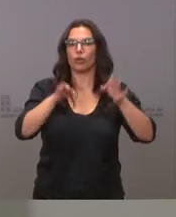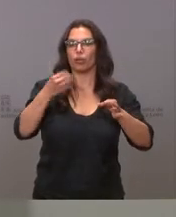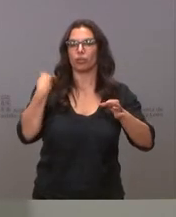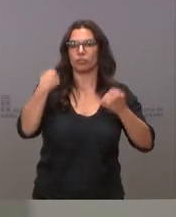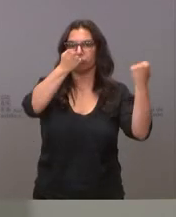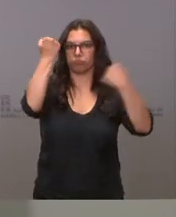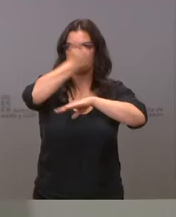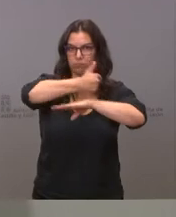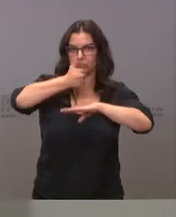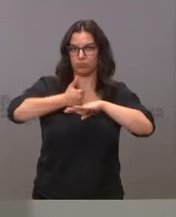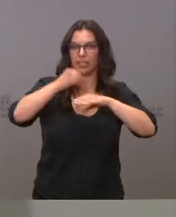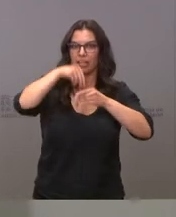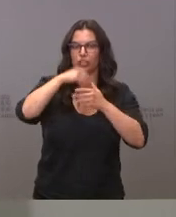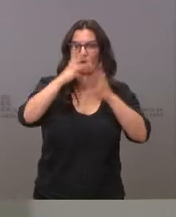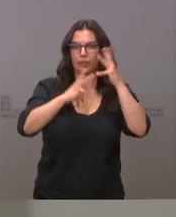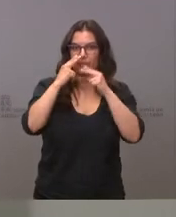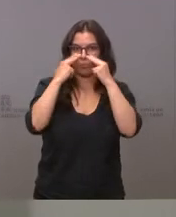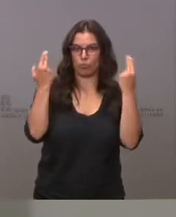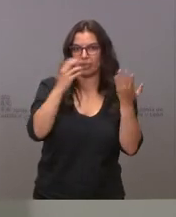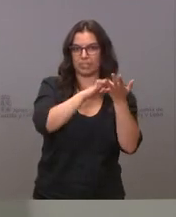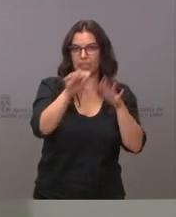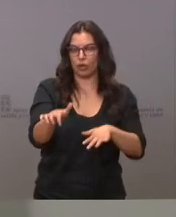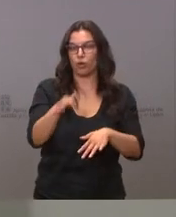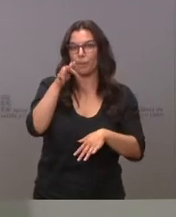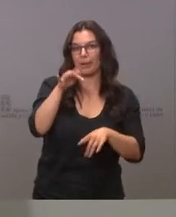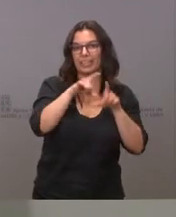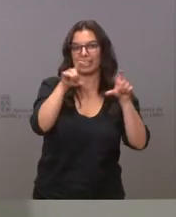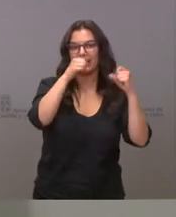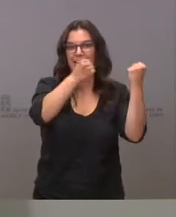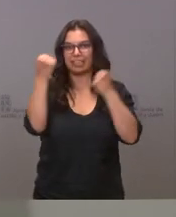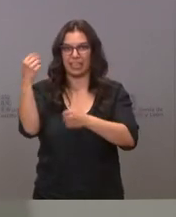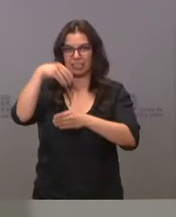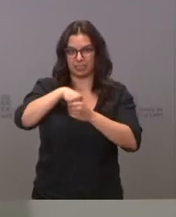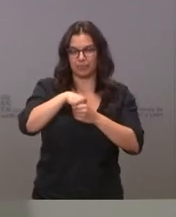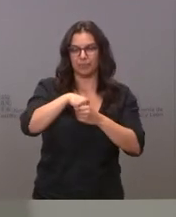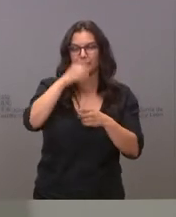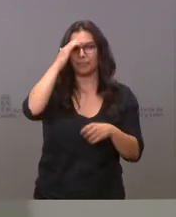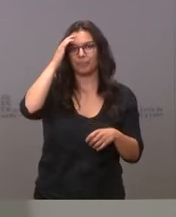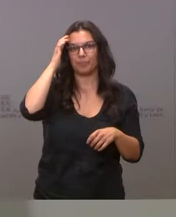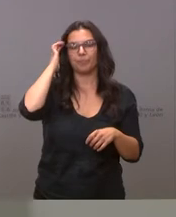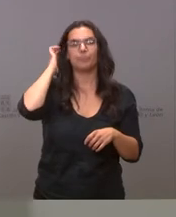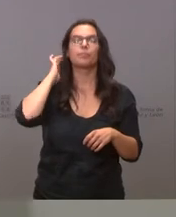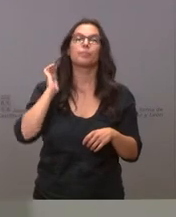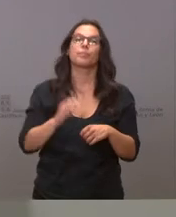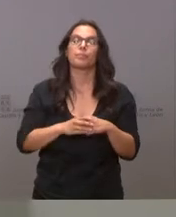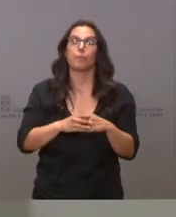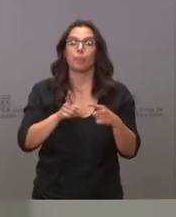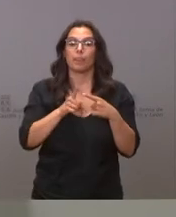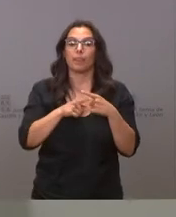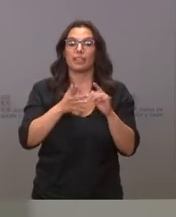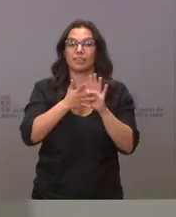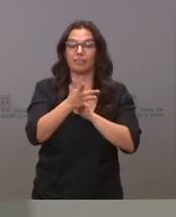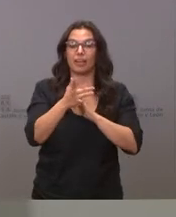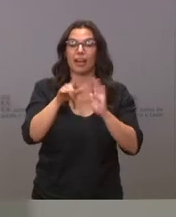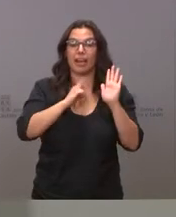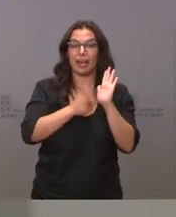cargos de la Administración de Castilla y León y de sus entidades adscritas. A estos efectos, lo previsto